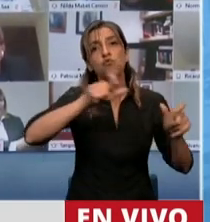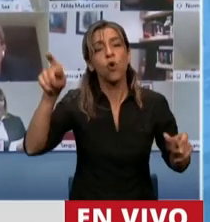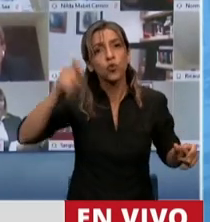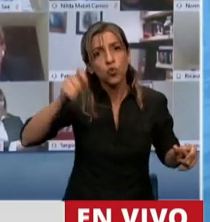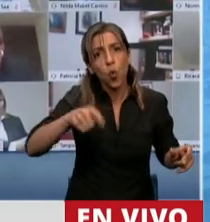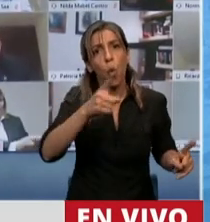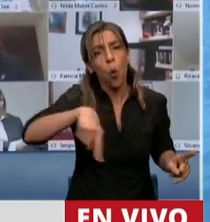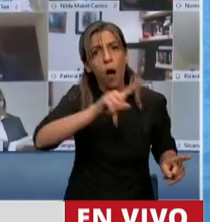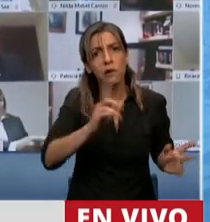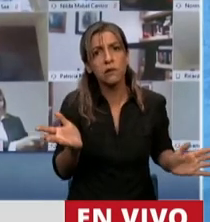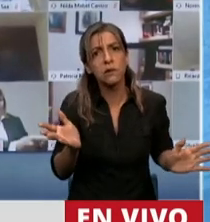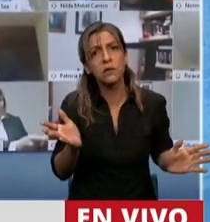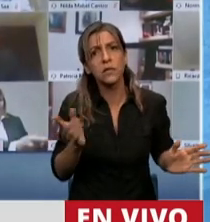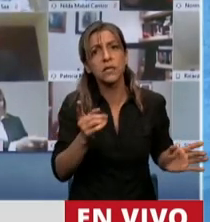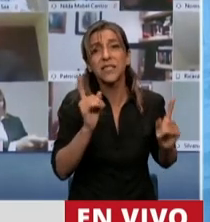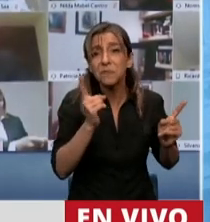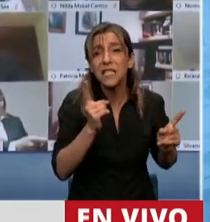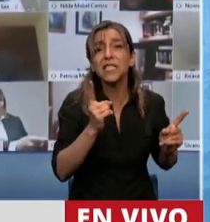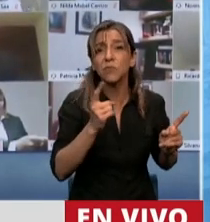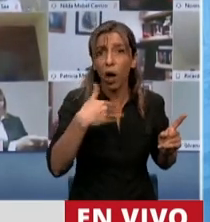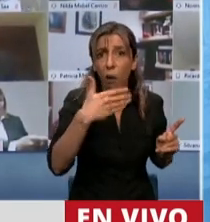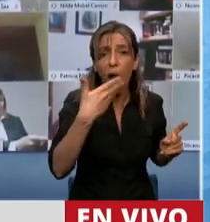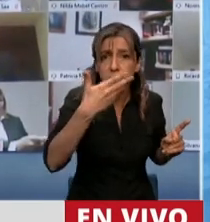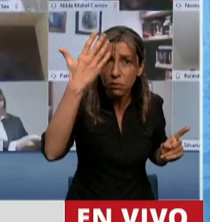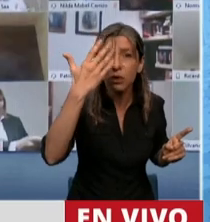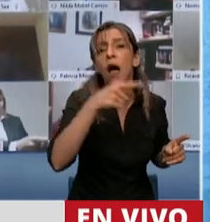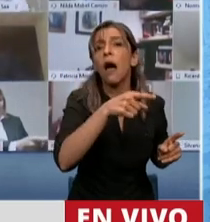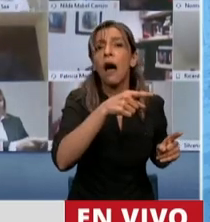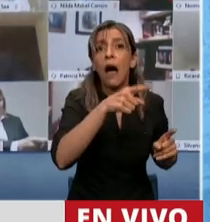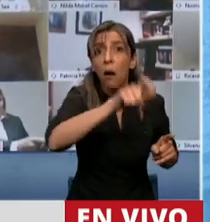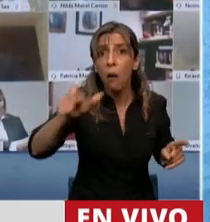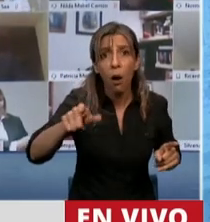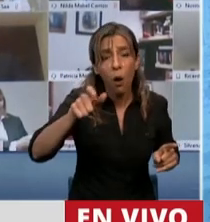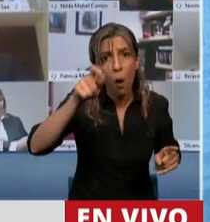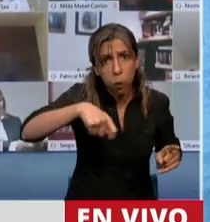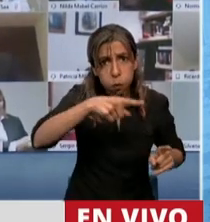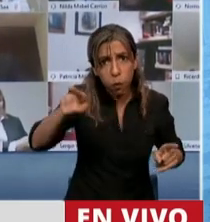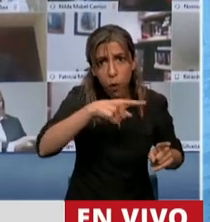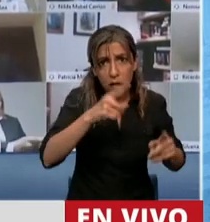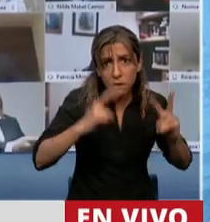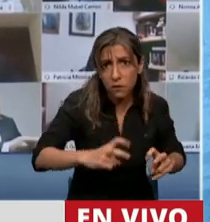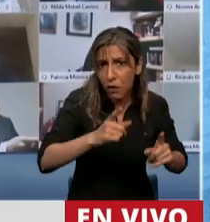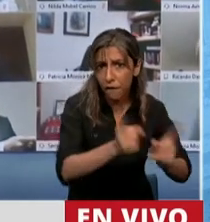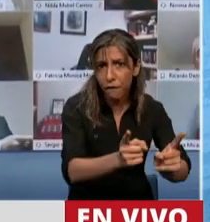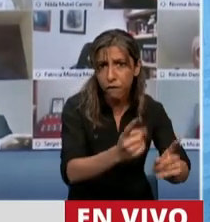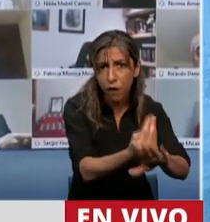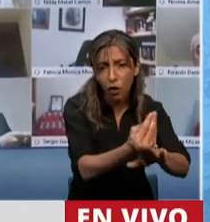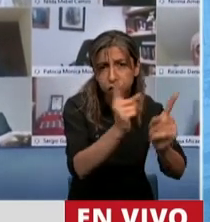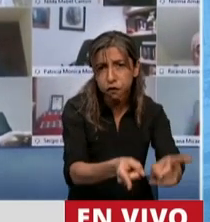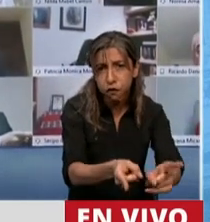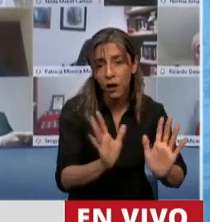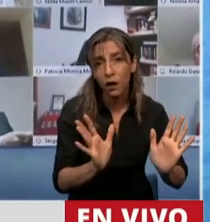orales no se fue uno ni se irá uno no se modifica ninguno de esos tribunales orales